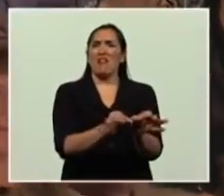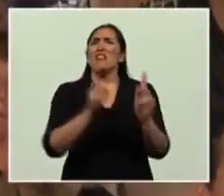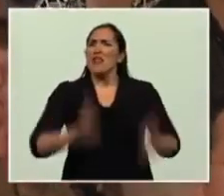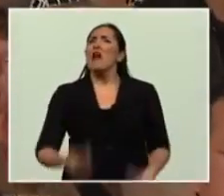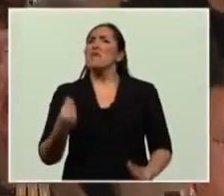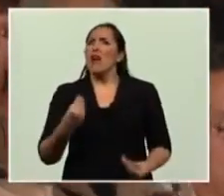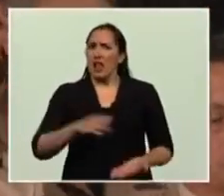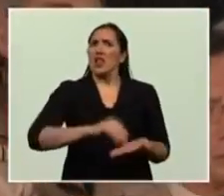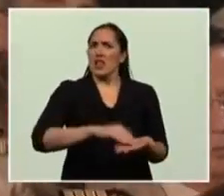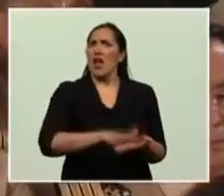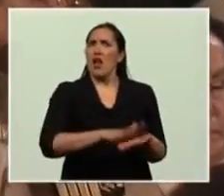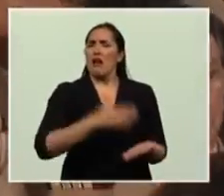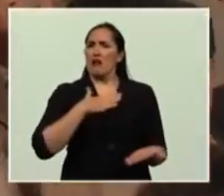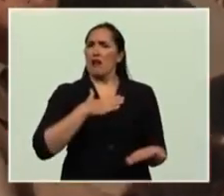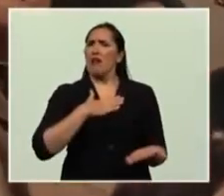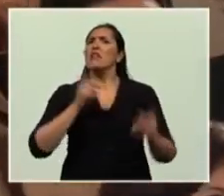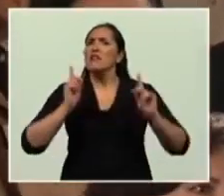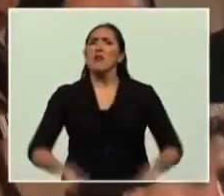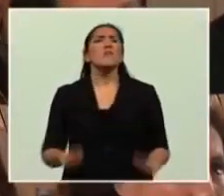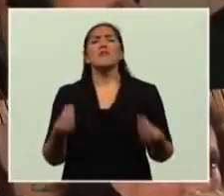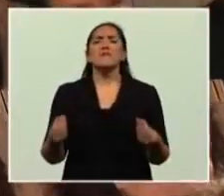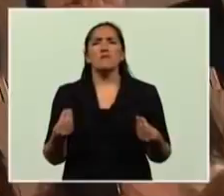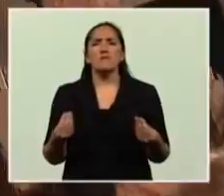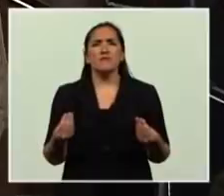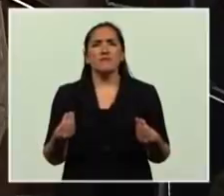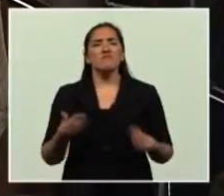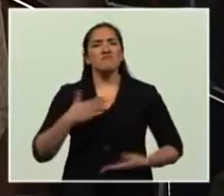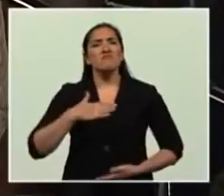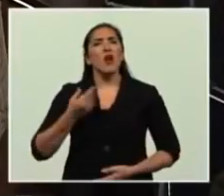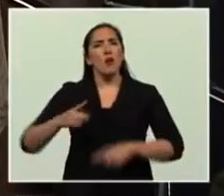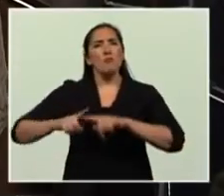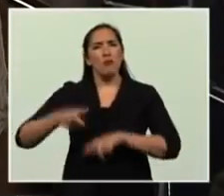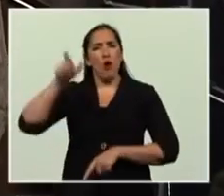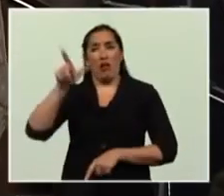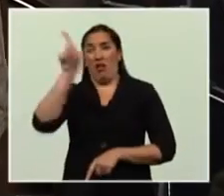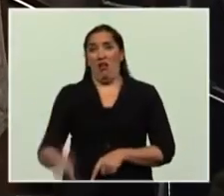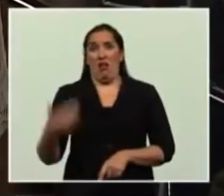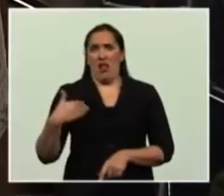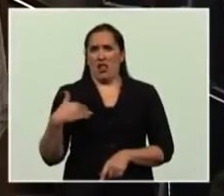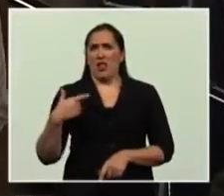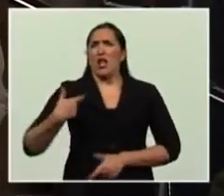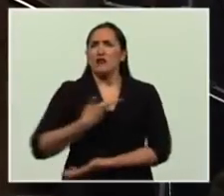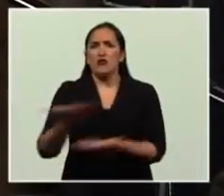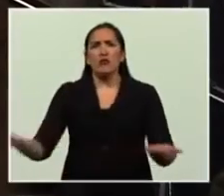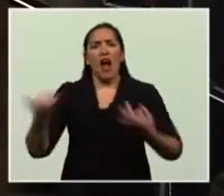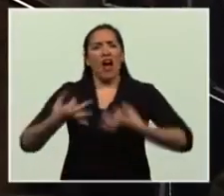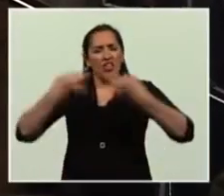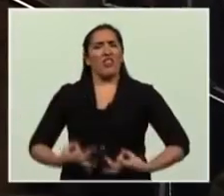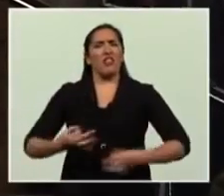integridad territorial, sino también la de la dignidad política de un país y de una sociedad